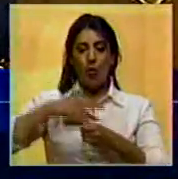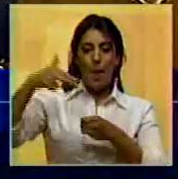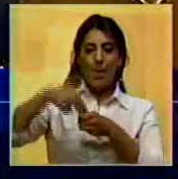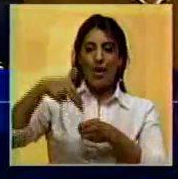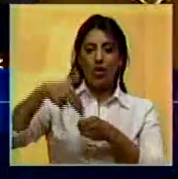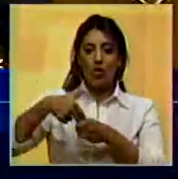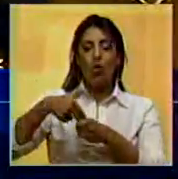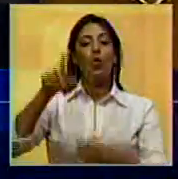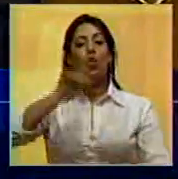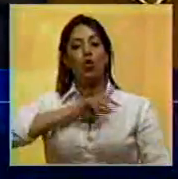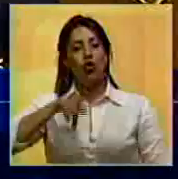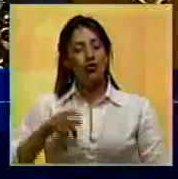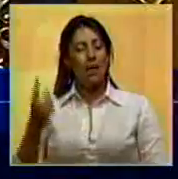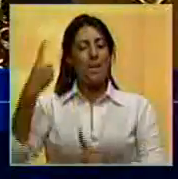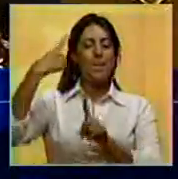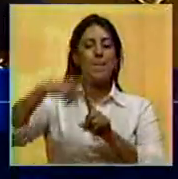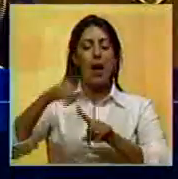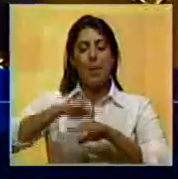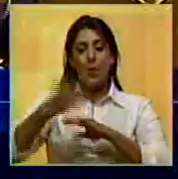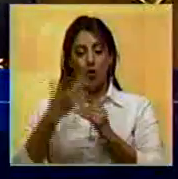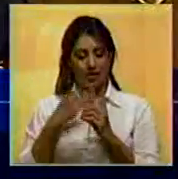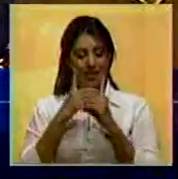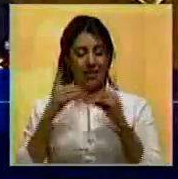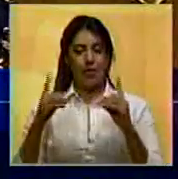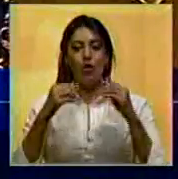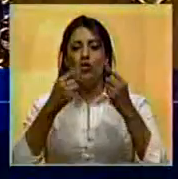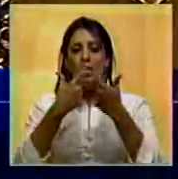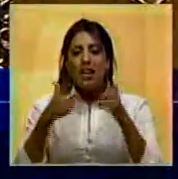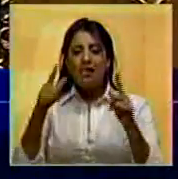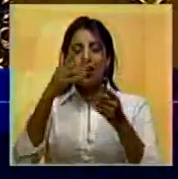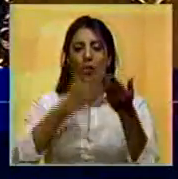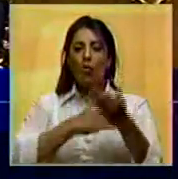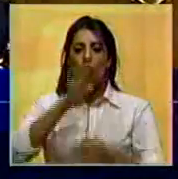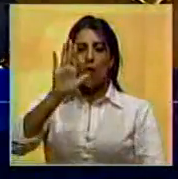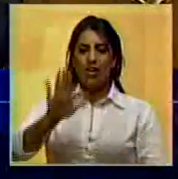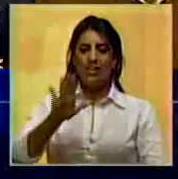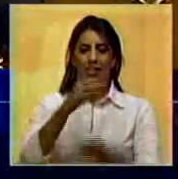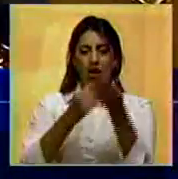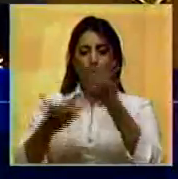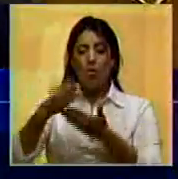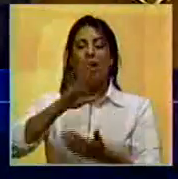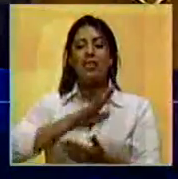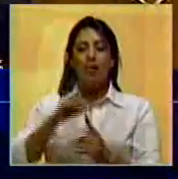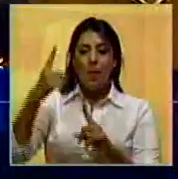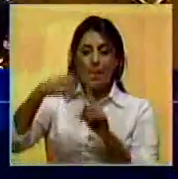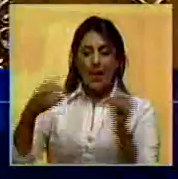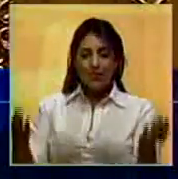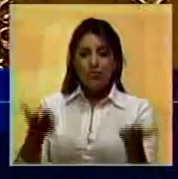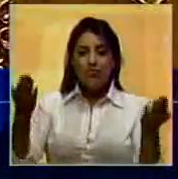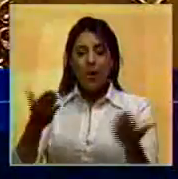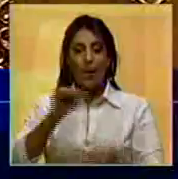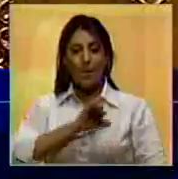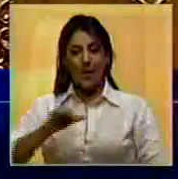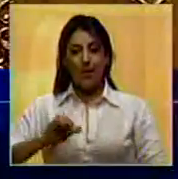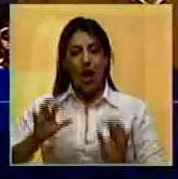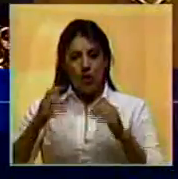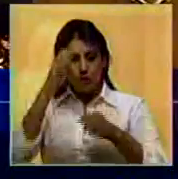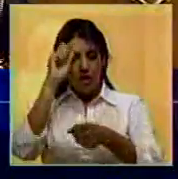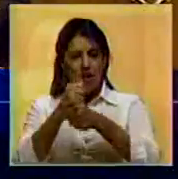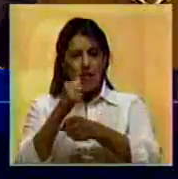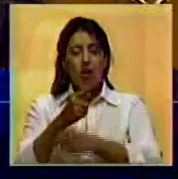que tengamos más porque democraticemos la propiedad y la economía que estimulemos la inversión privada